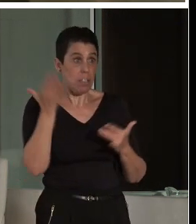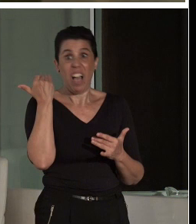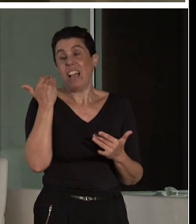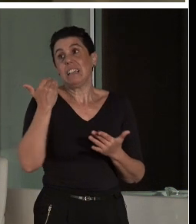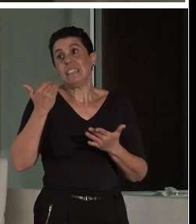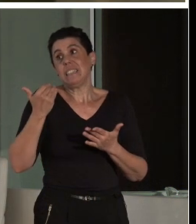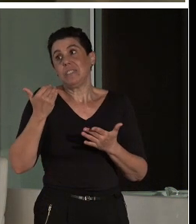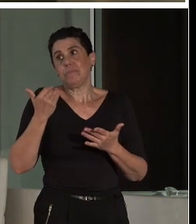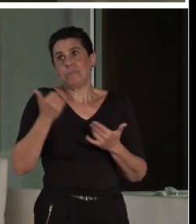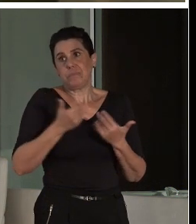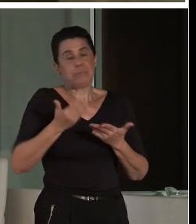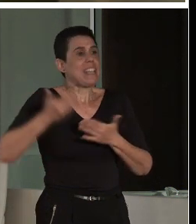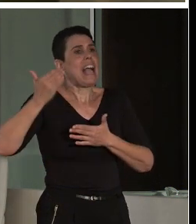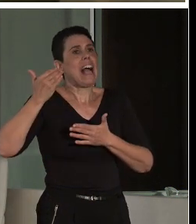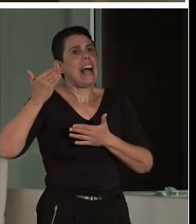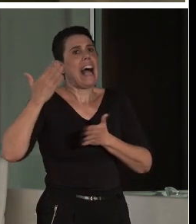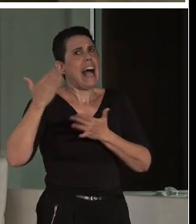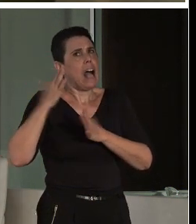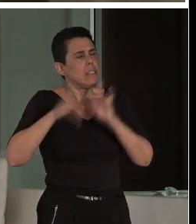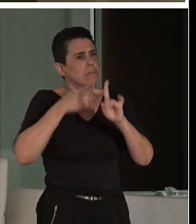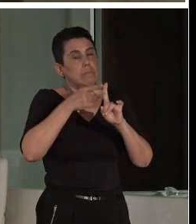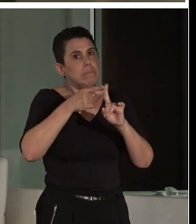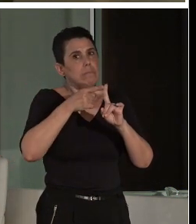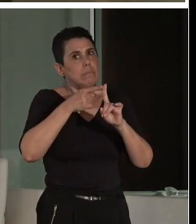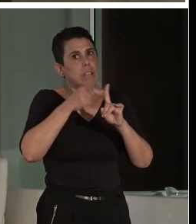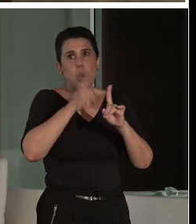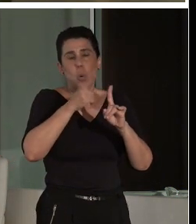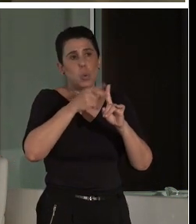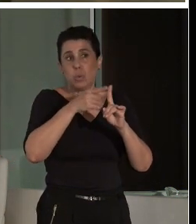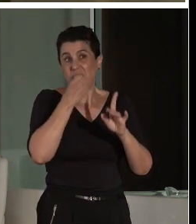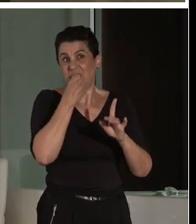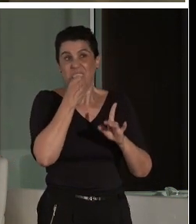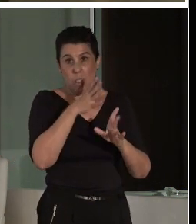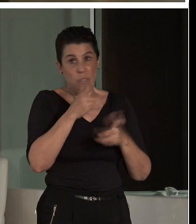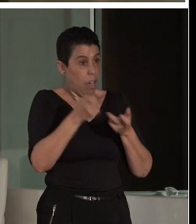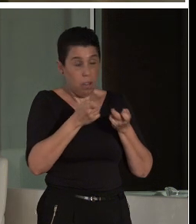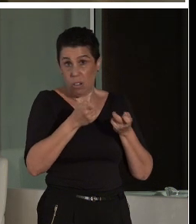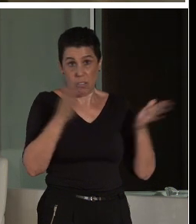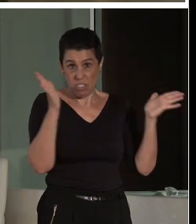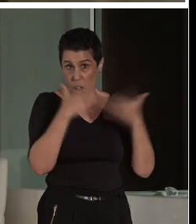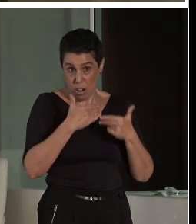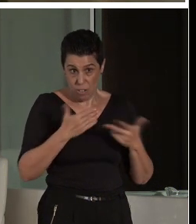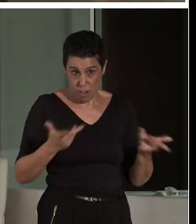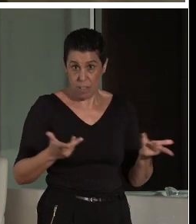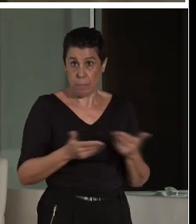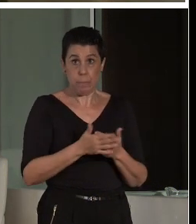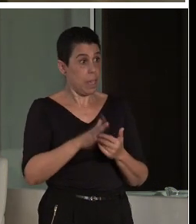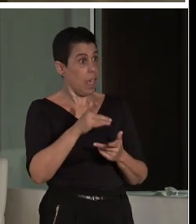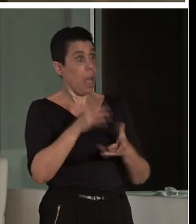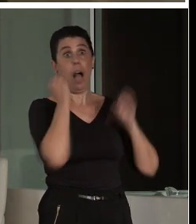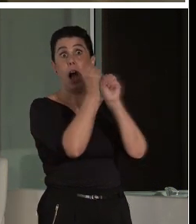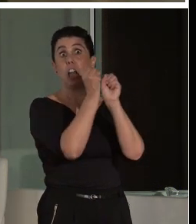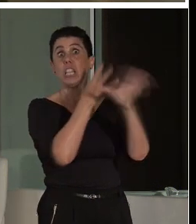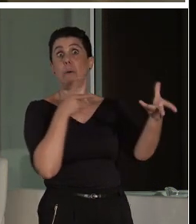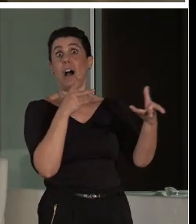debida supervisión. Y trabajar con Festival de Teatro Clásico, que además es una